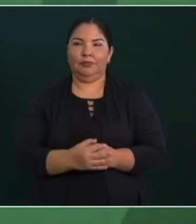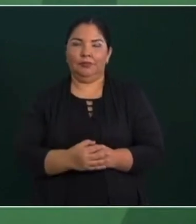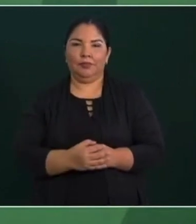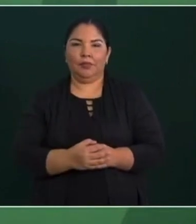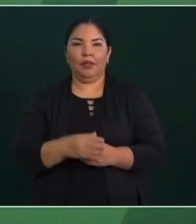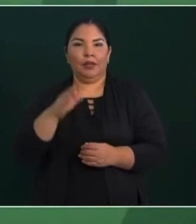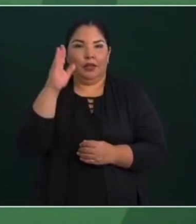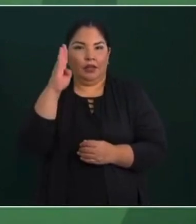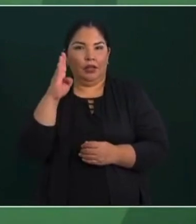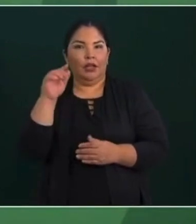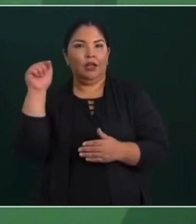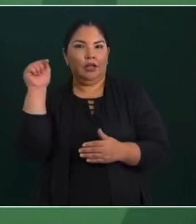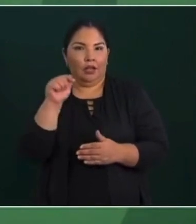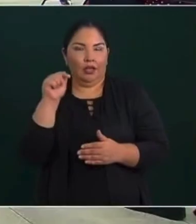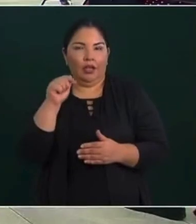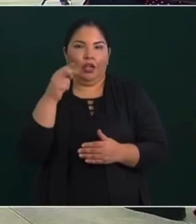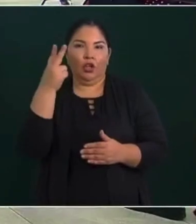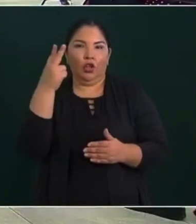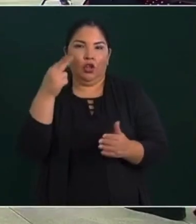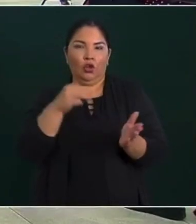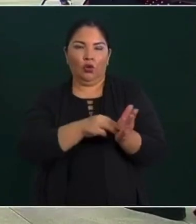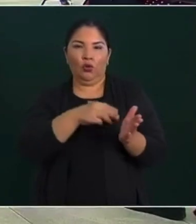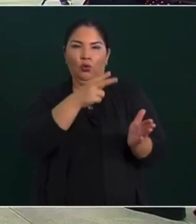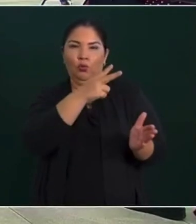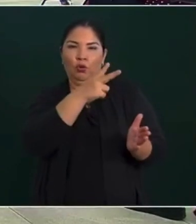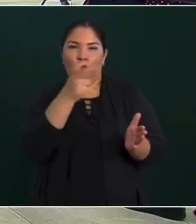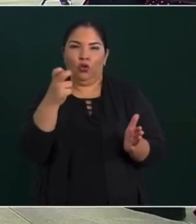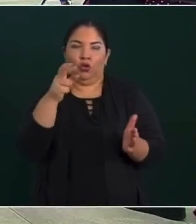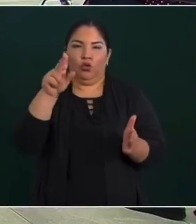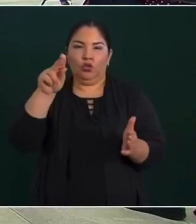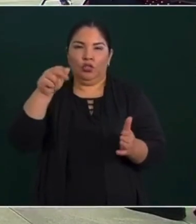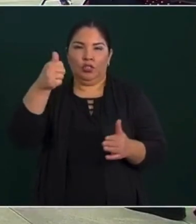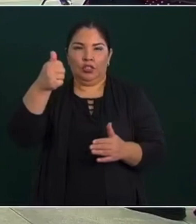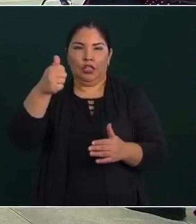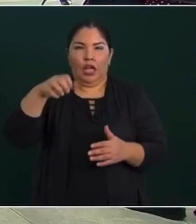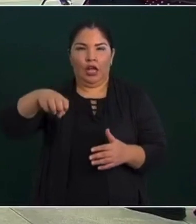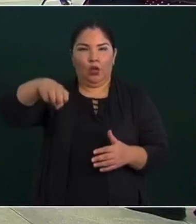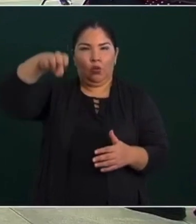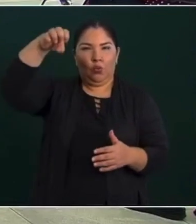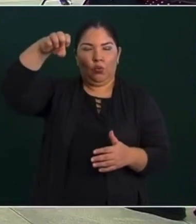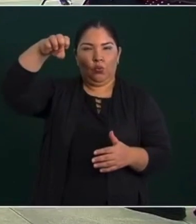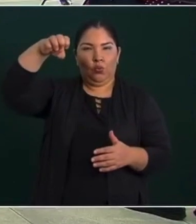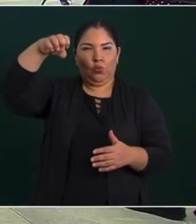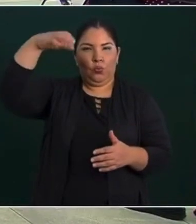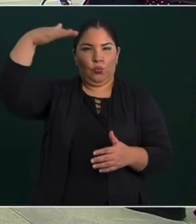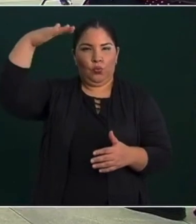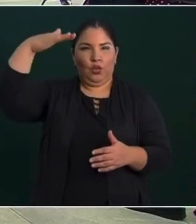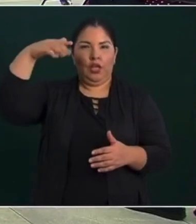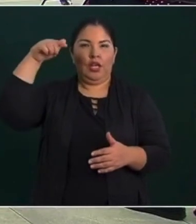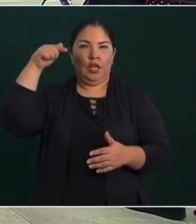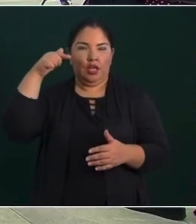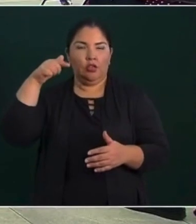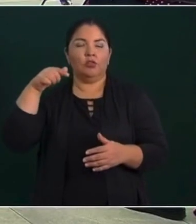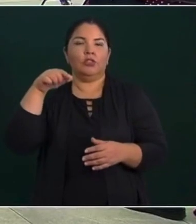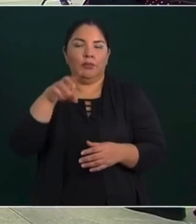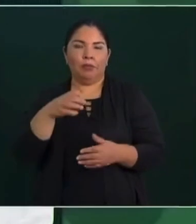En Badiraguato hay 2 mil 886 adultos mayores que tienen su pensión